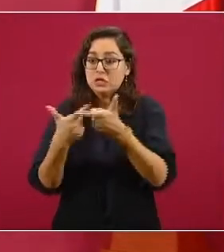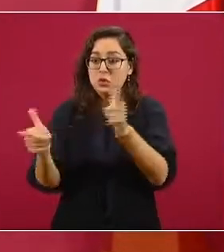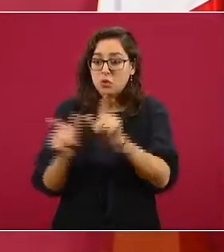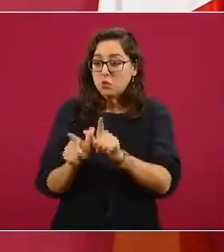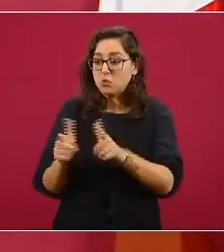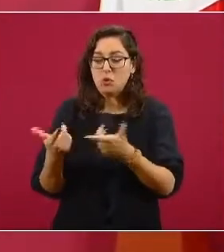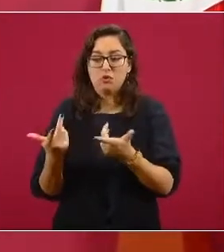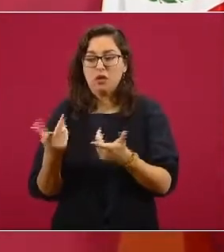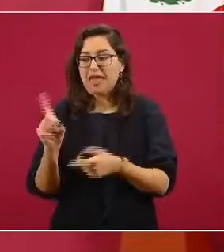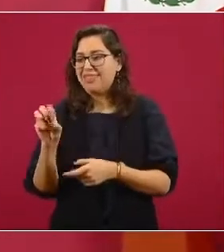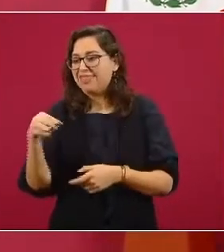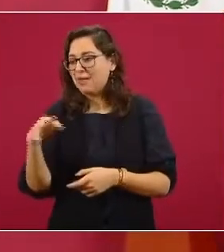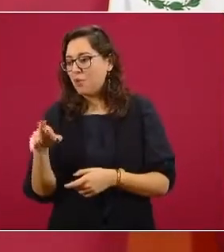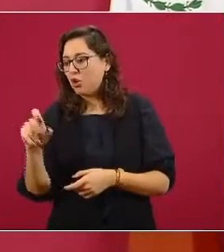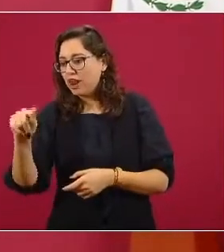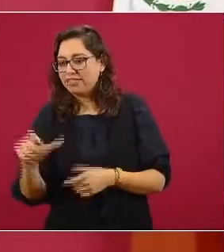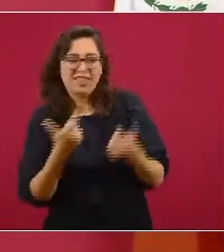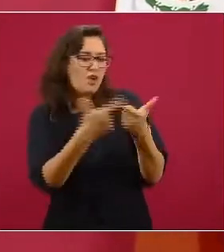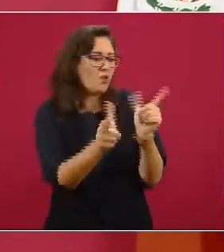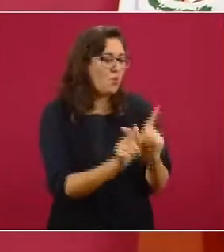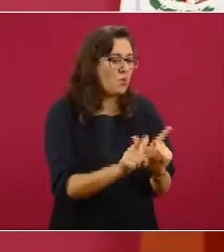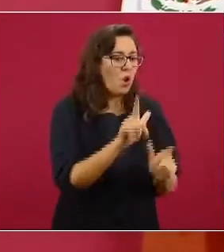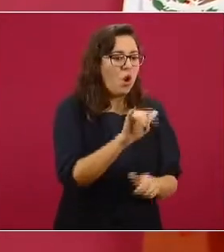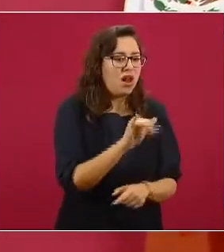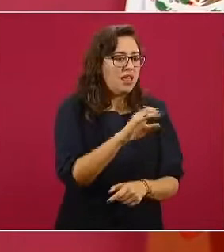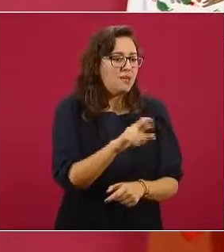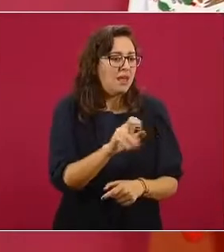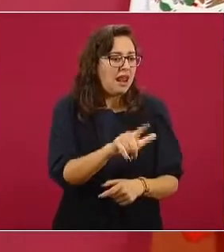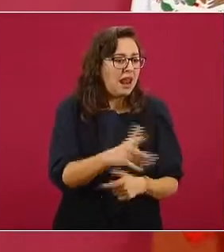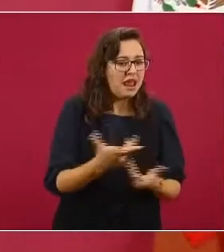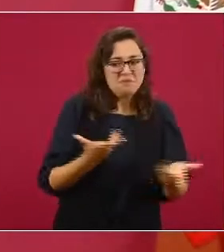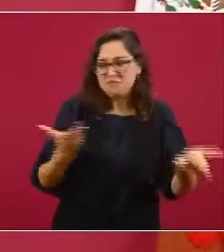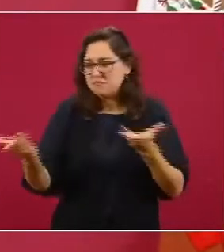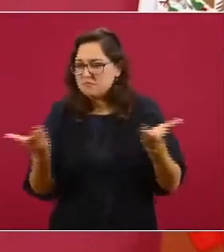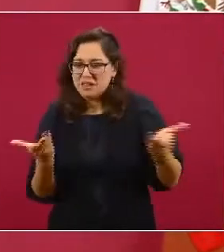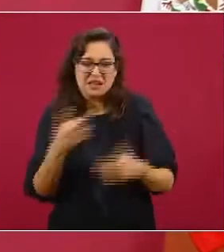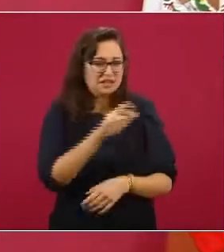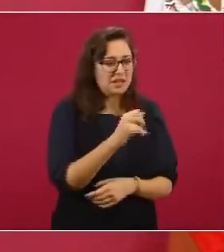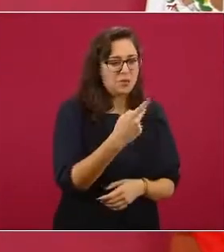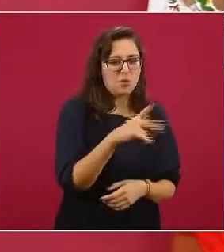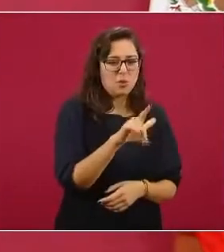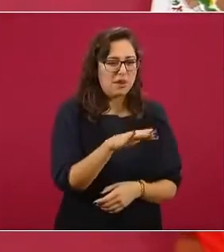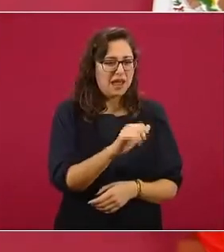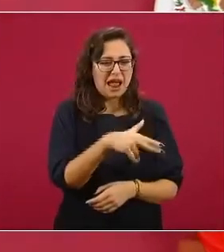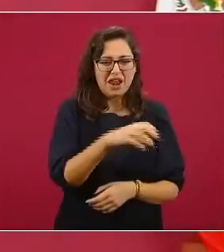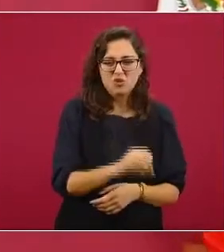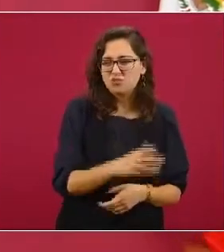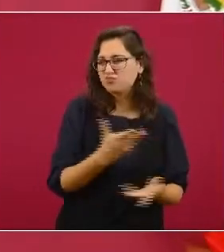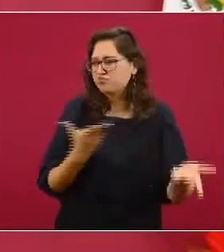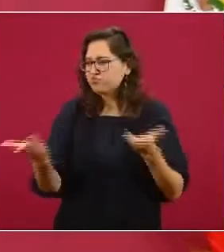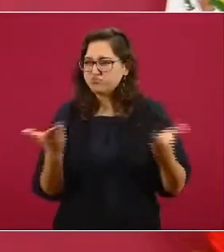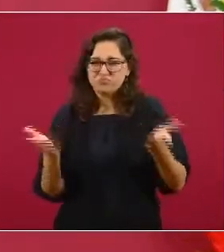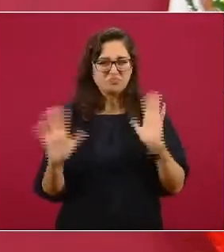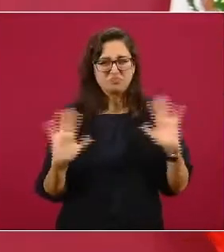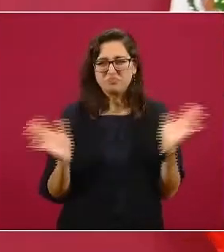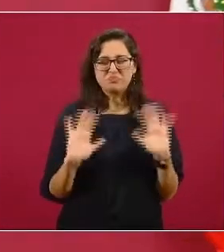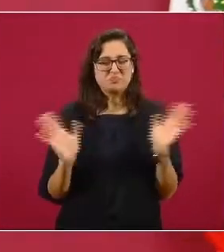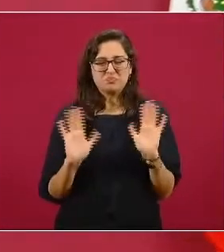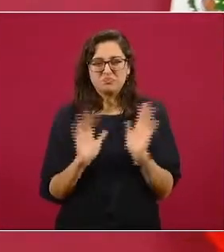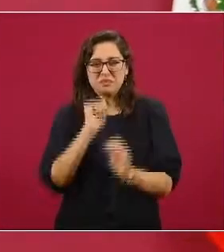ninguno de los dos partidos, ni del Partido Republicano ni del Partido Demócrata. Nosotros somos del Partido.